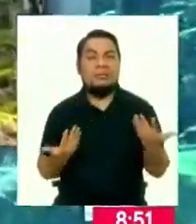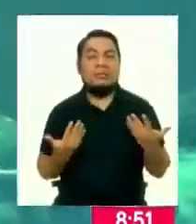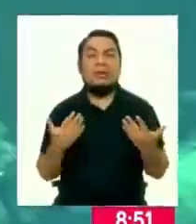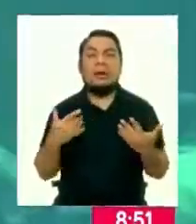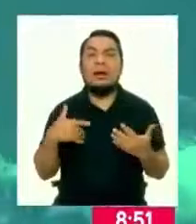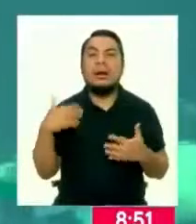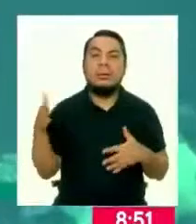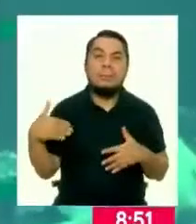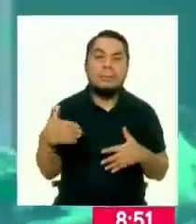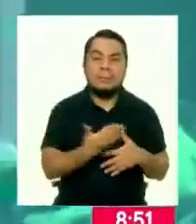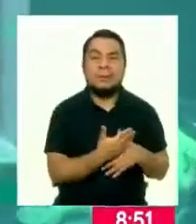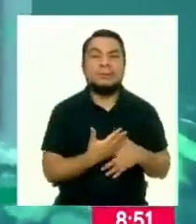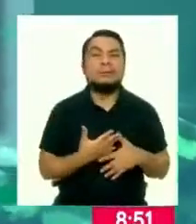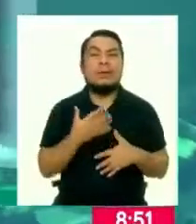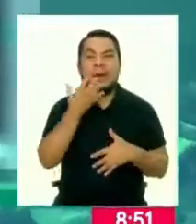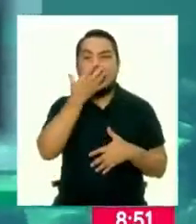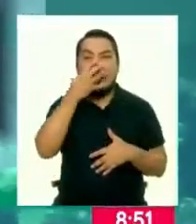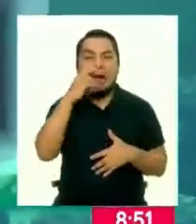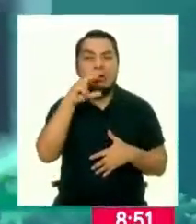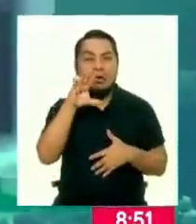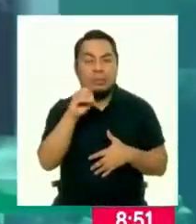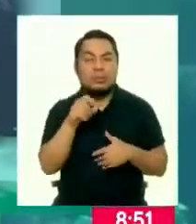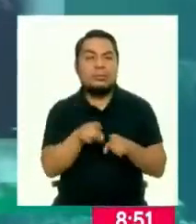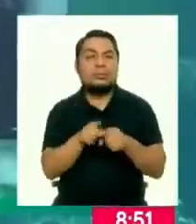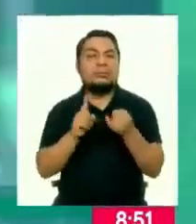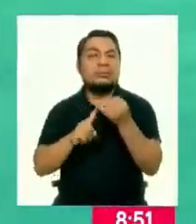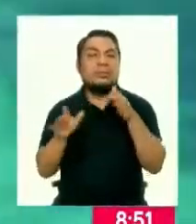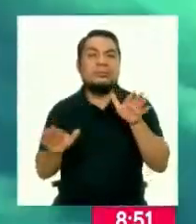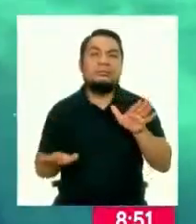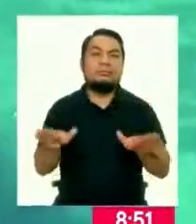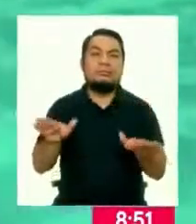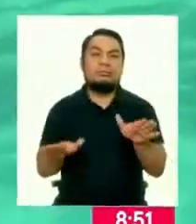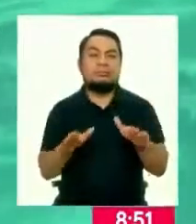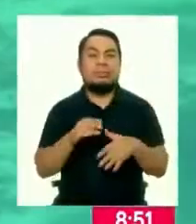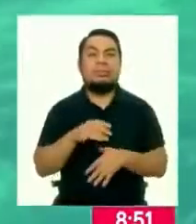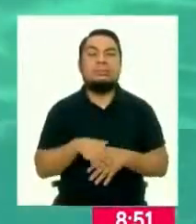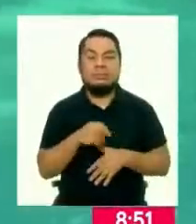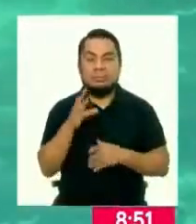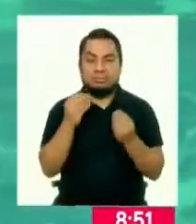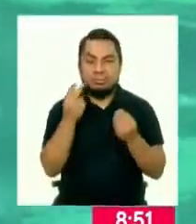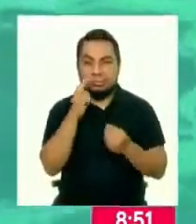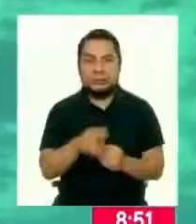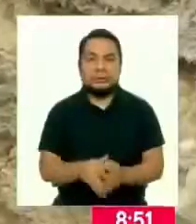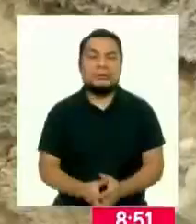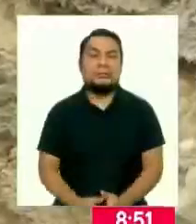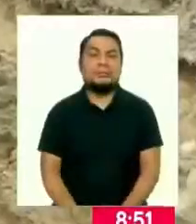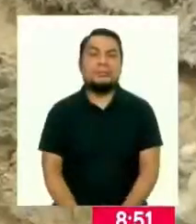lobos marinos y una gran cantidad de pingüinos de Humboldt. Veamos.